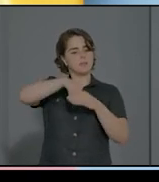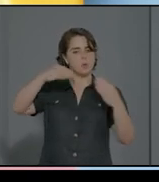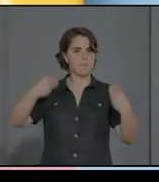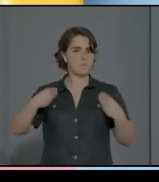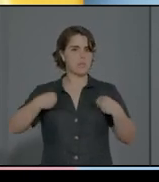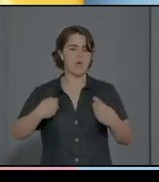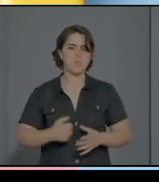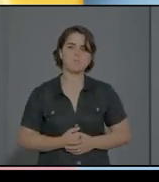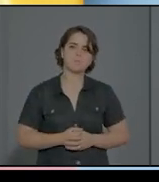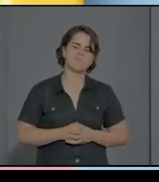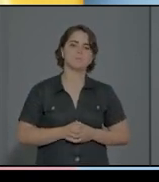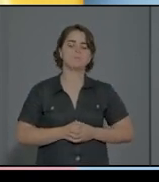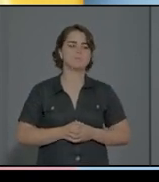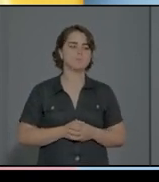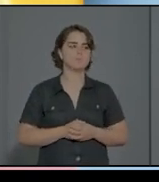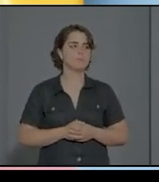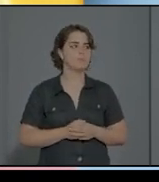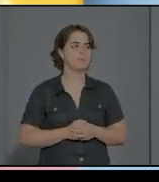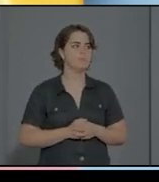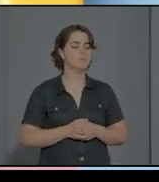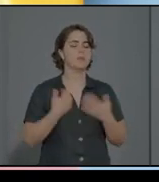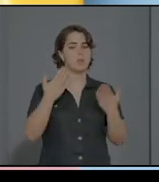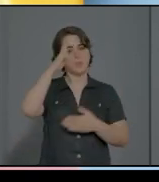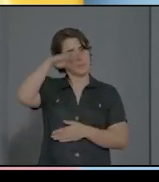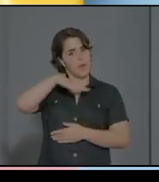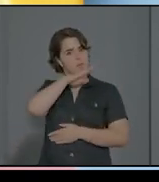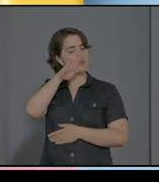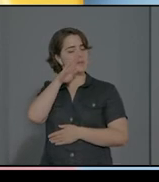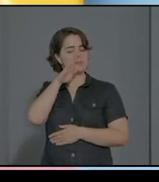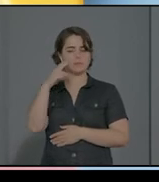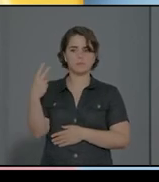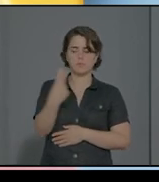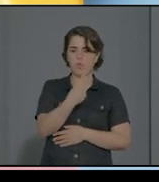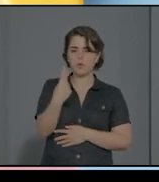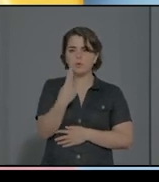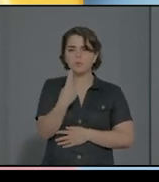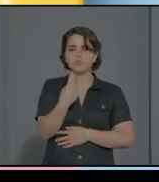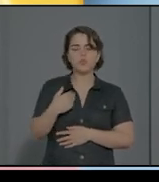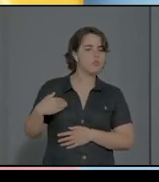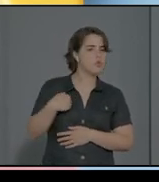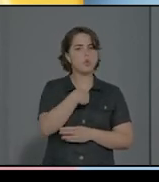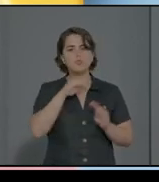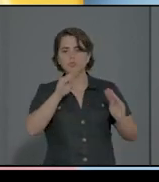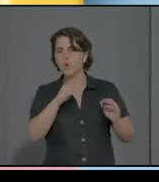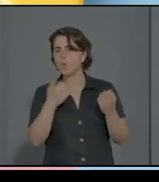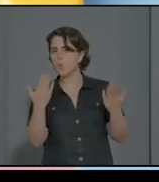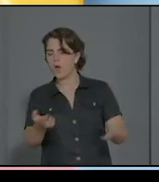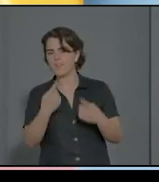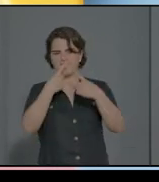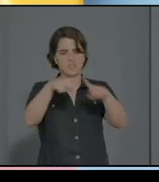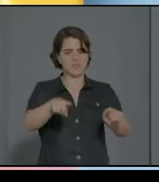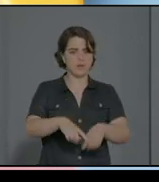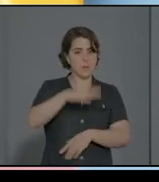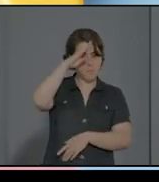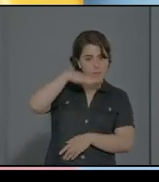padre y madre, sin embargo, tiene un papel distinto. Padre y madre no son la misma identidad. Desde